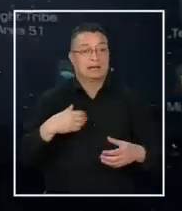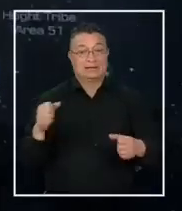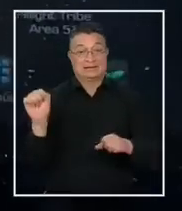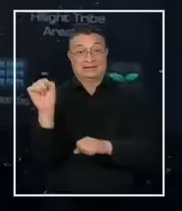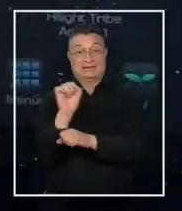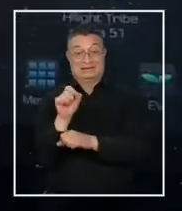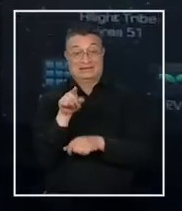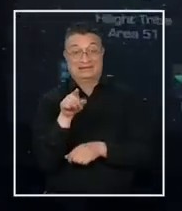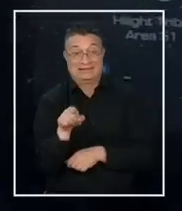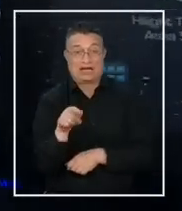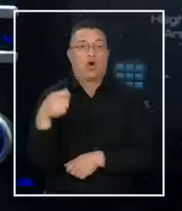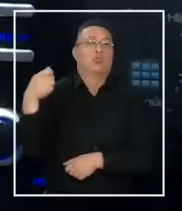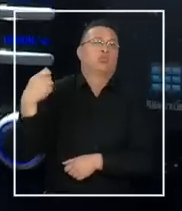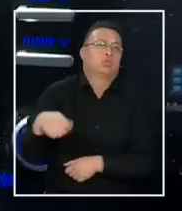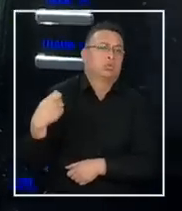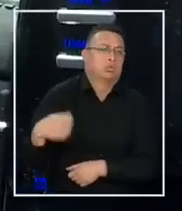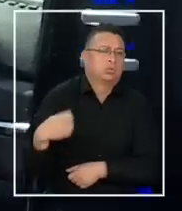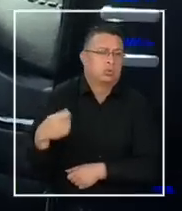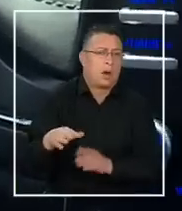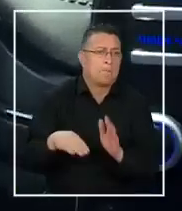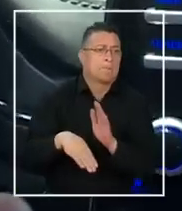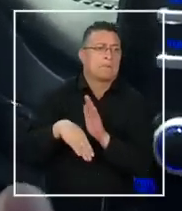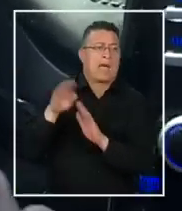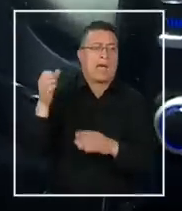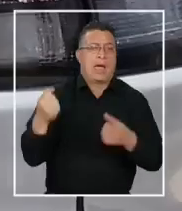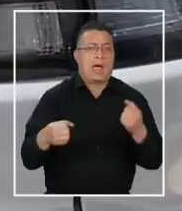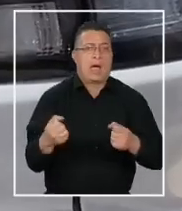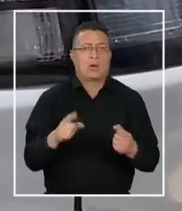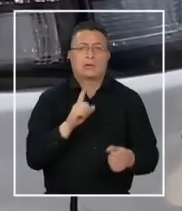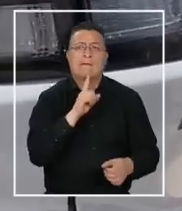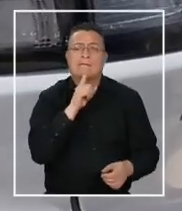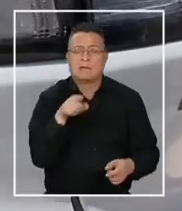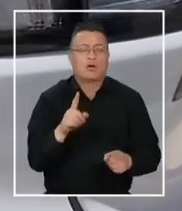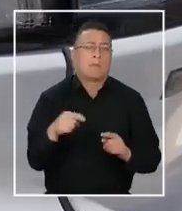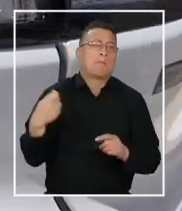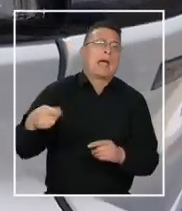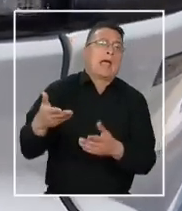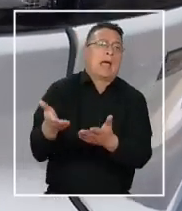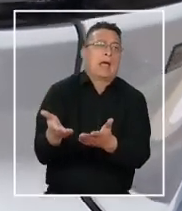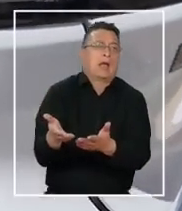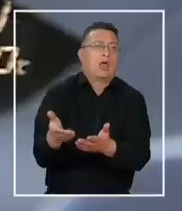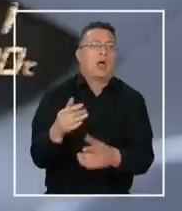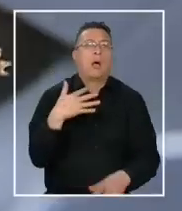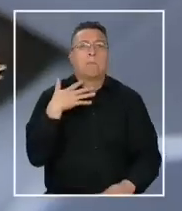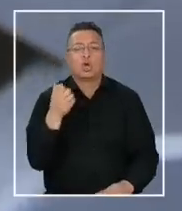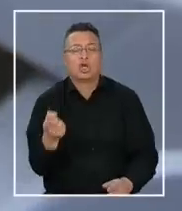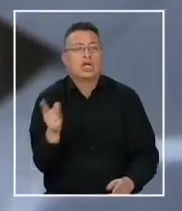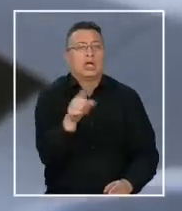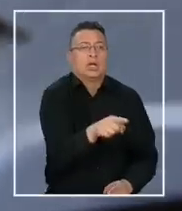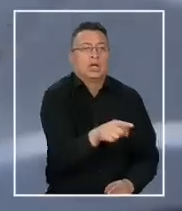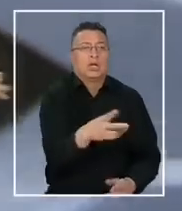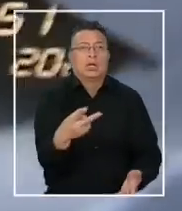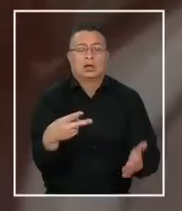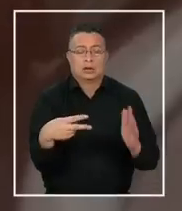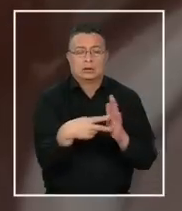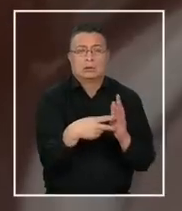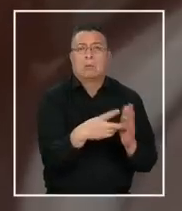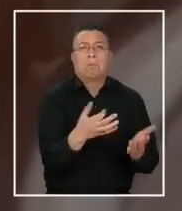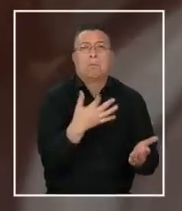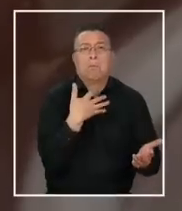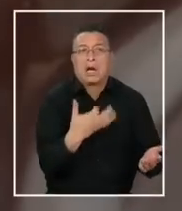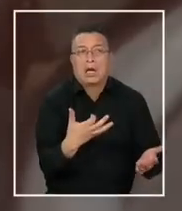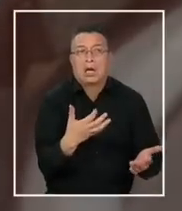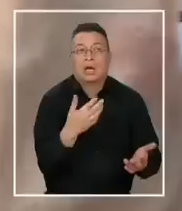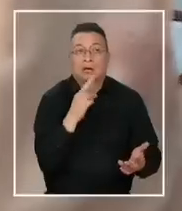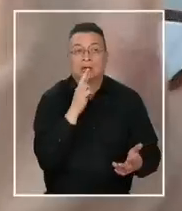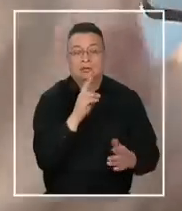uno de estos vehículos es el costo, que es aún más alto que el de los automóviles convencionales. ¿Por qué decidirse entonces por uno movido por energía limpia? La